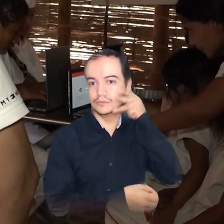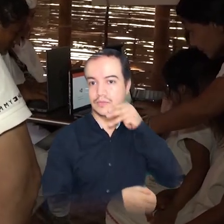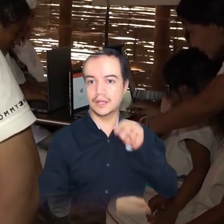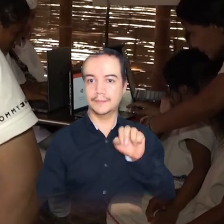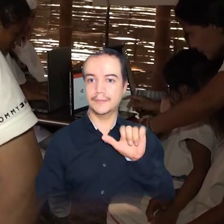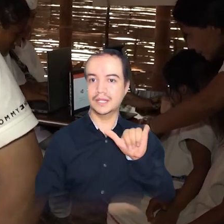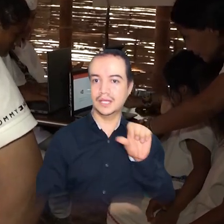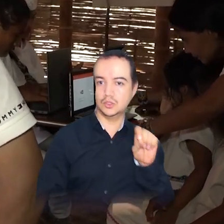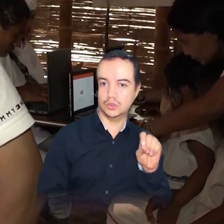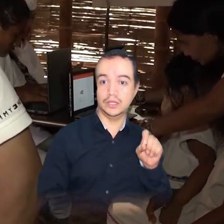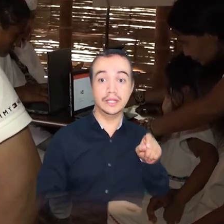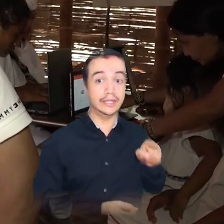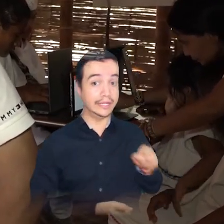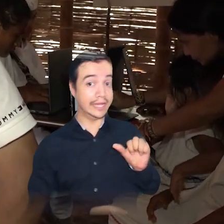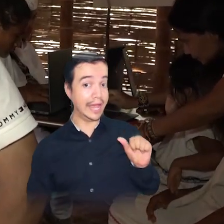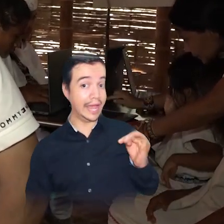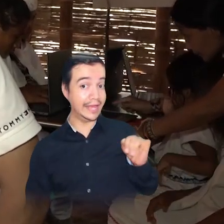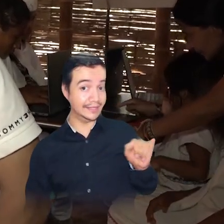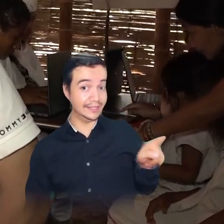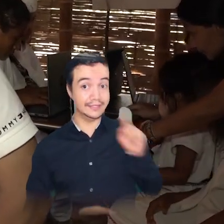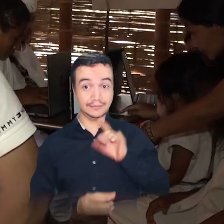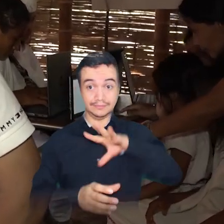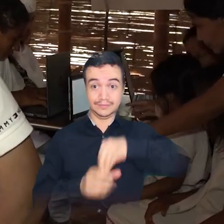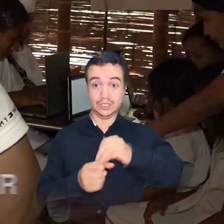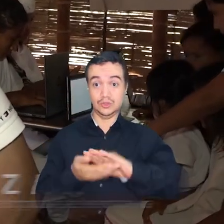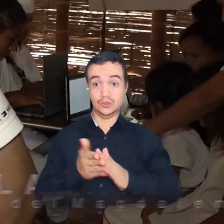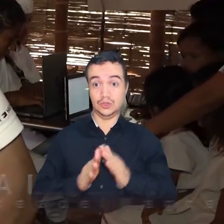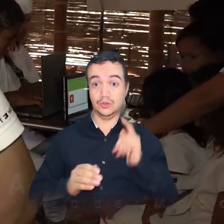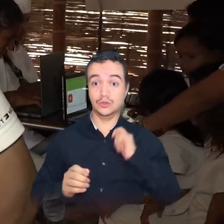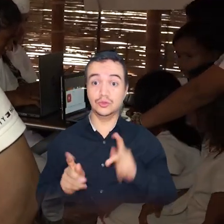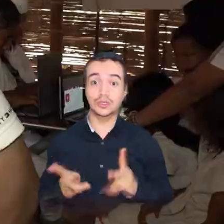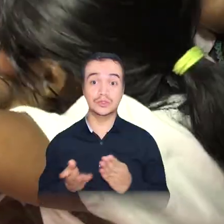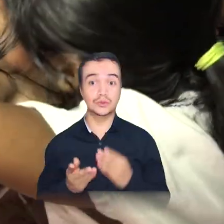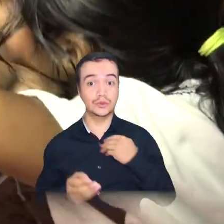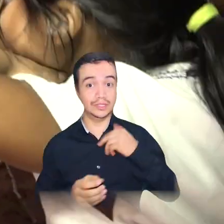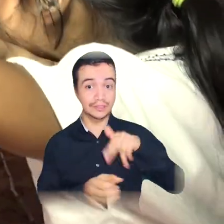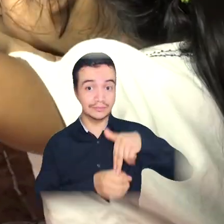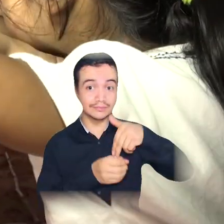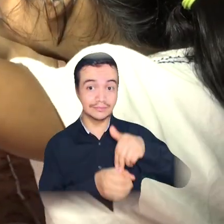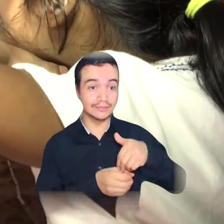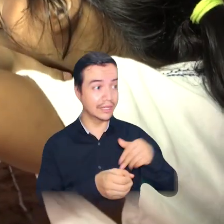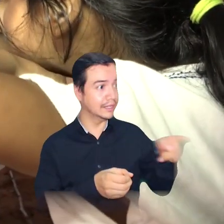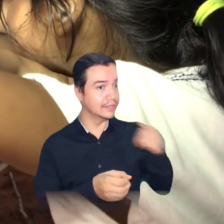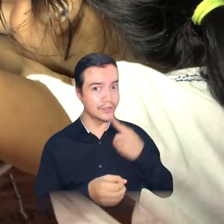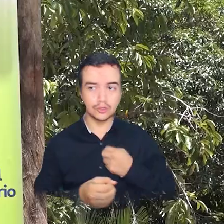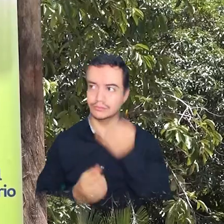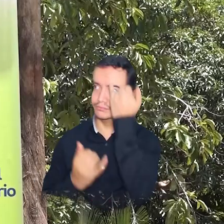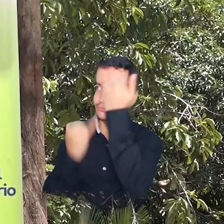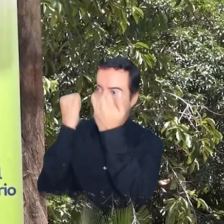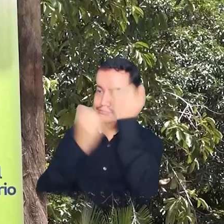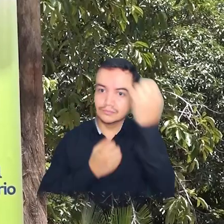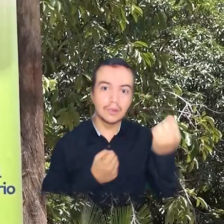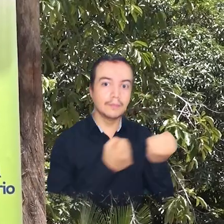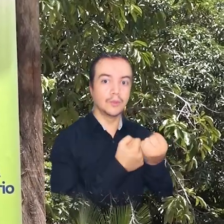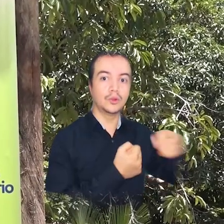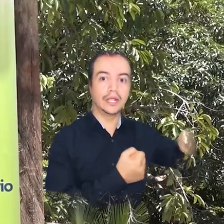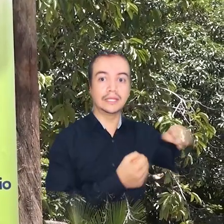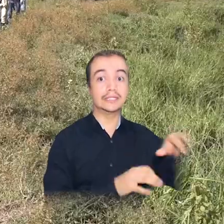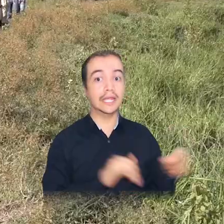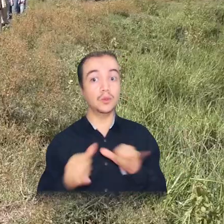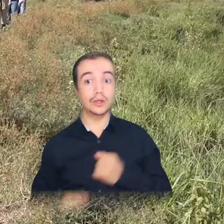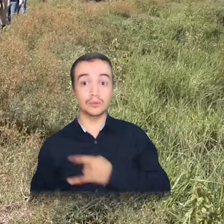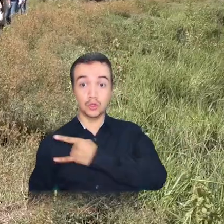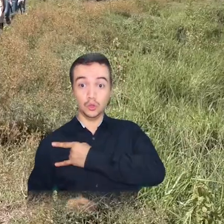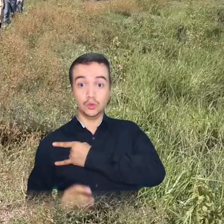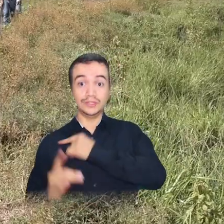Gracias al liderazgo de Ati y la Asociación de Estudiantes Indígenas que tomaron la iniciativa de adecuar este maravilloso espacio, pues estamos trayendo a la universidad,